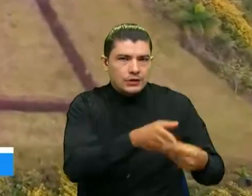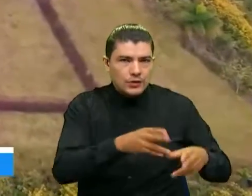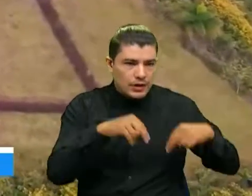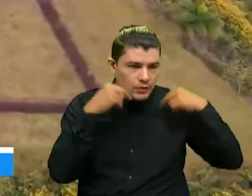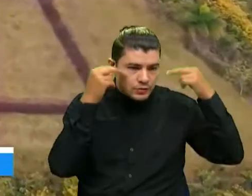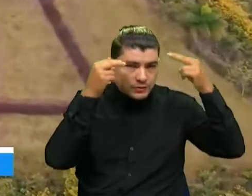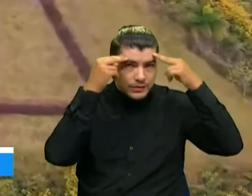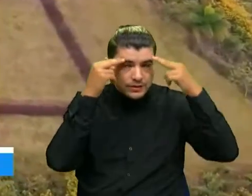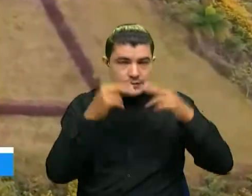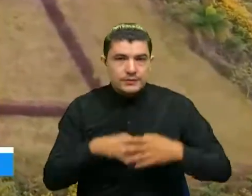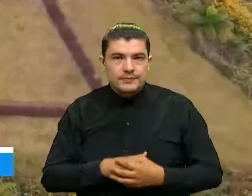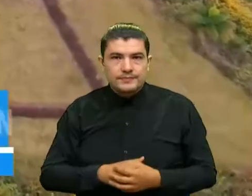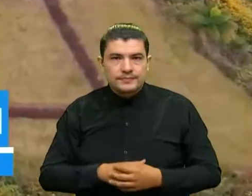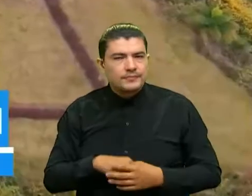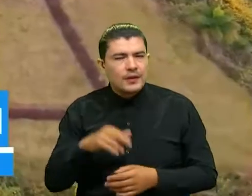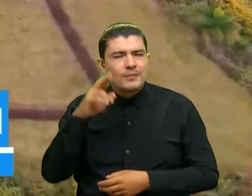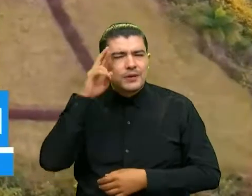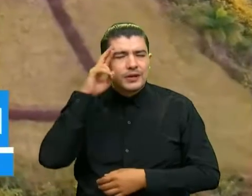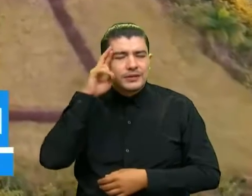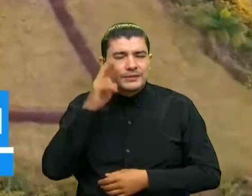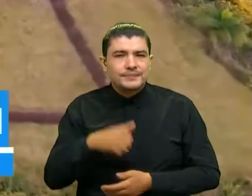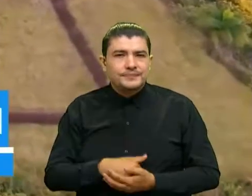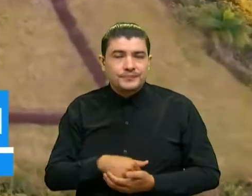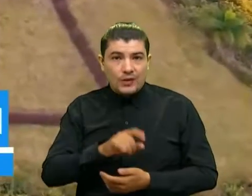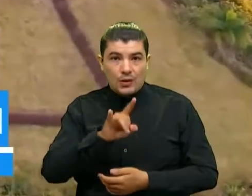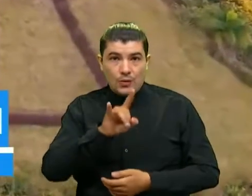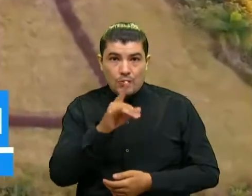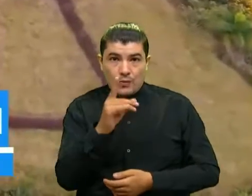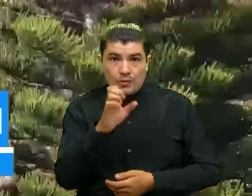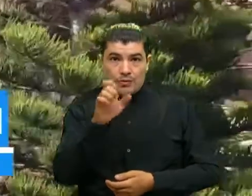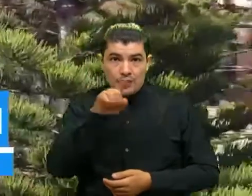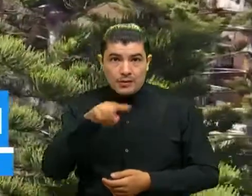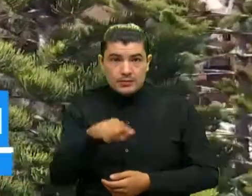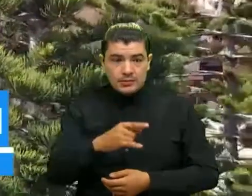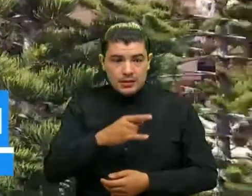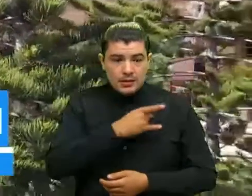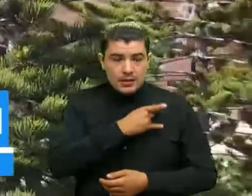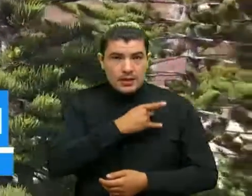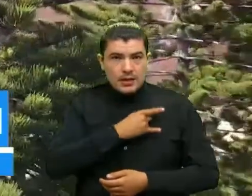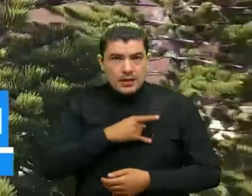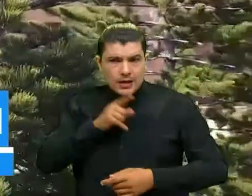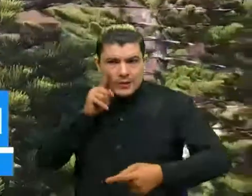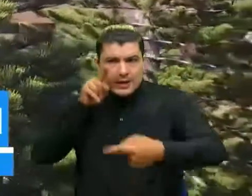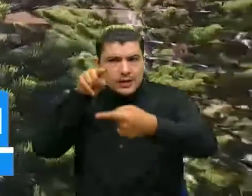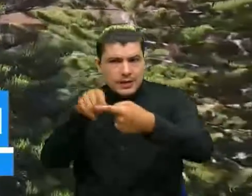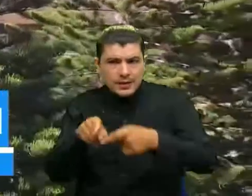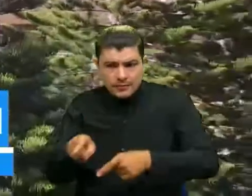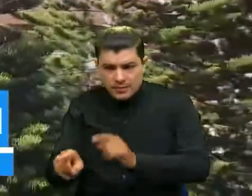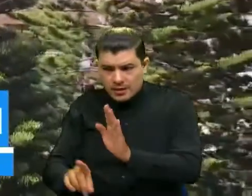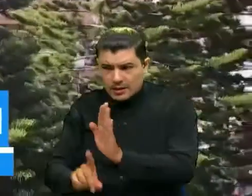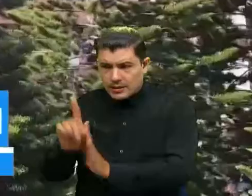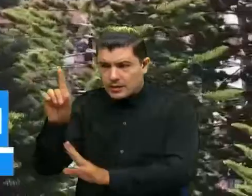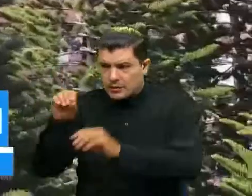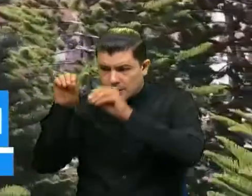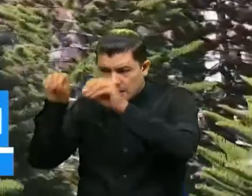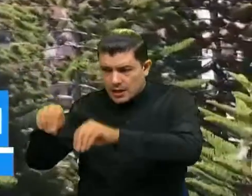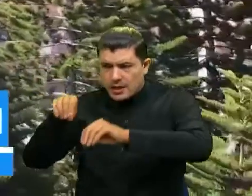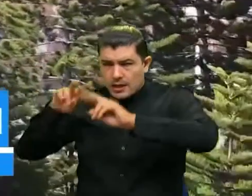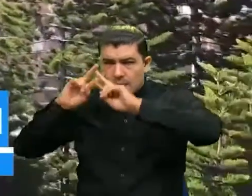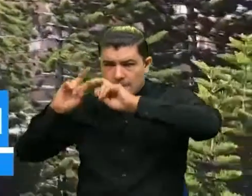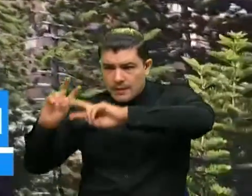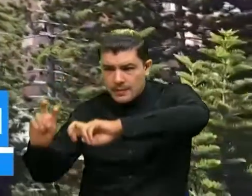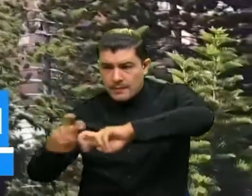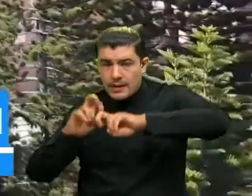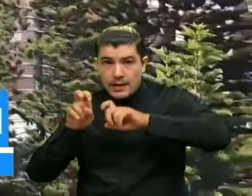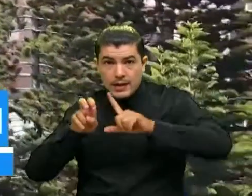conocimiento y es por esto que la UDES le ha apostado ciertamente al desarrollo de la investigación a tal punto de que a